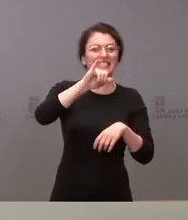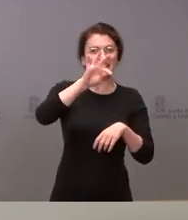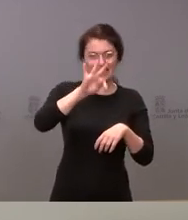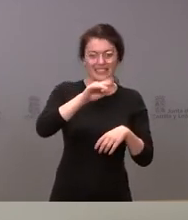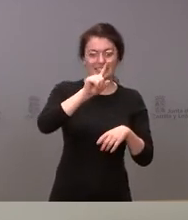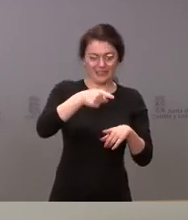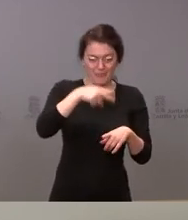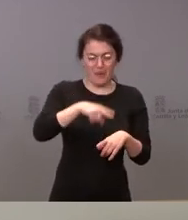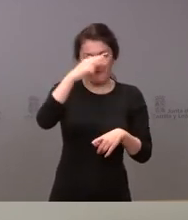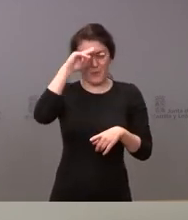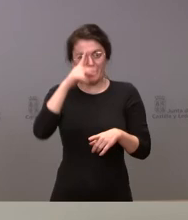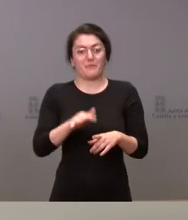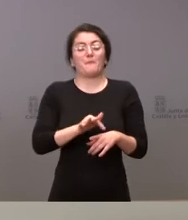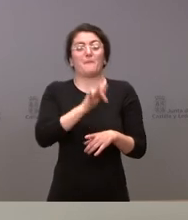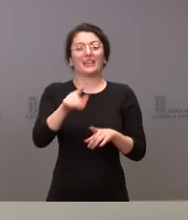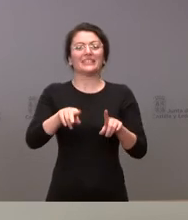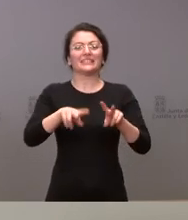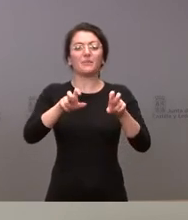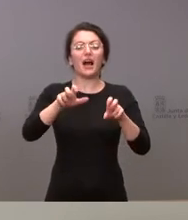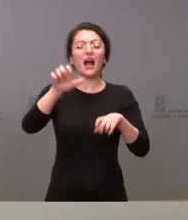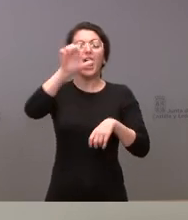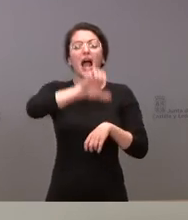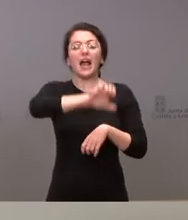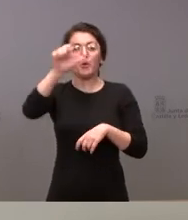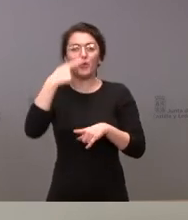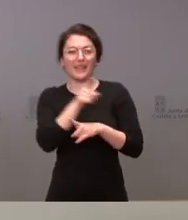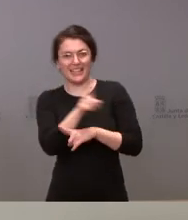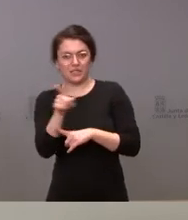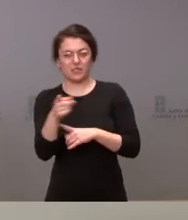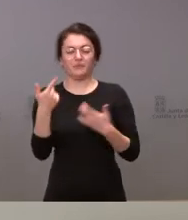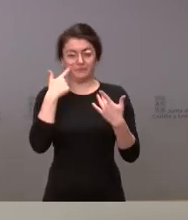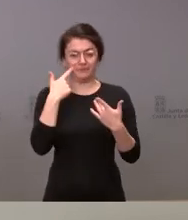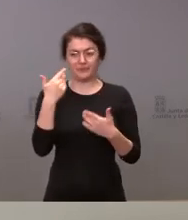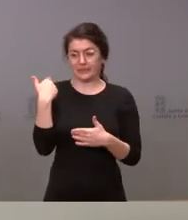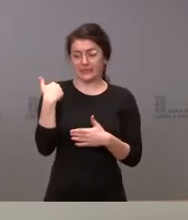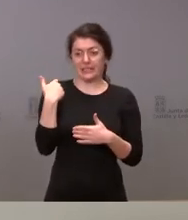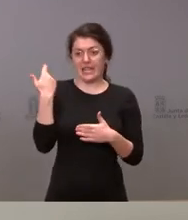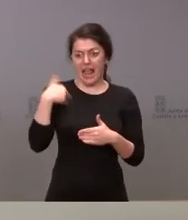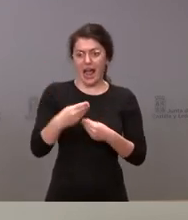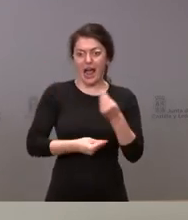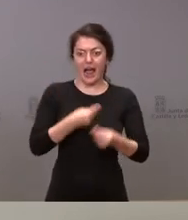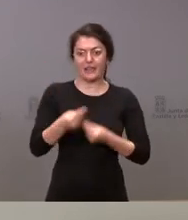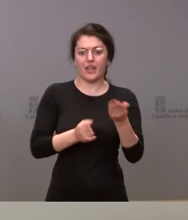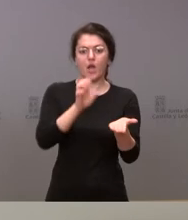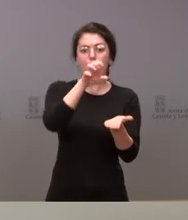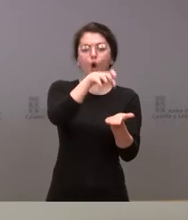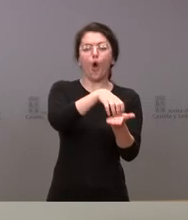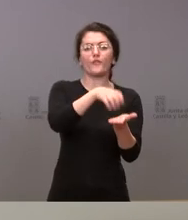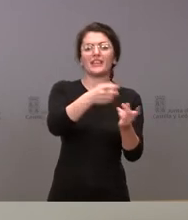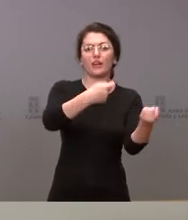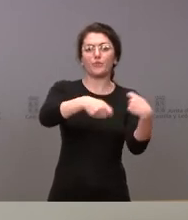pues también y en los últimos tiempos pues hemos ido abriendo oficinas comerciales o más bien